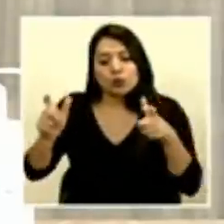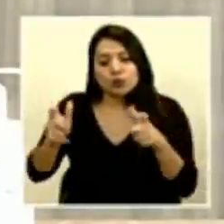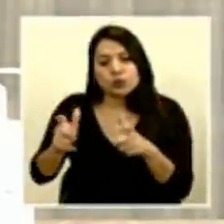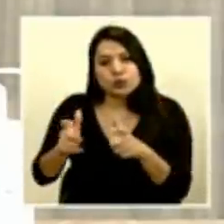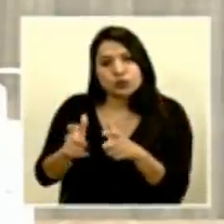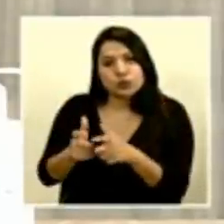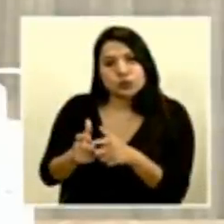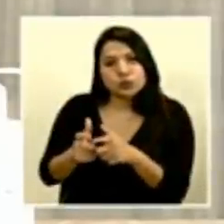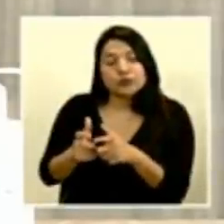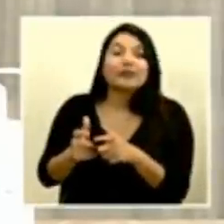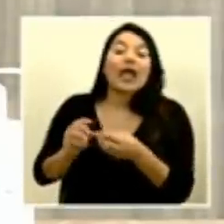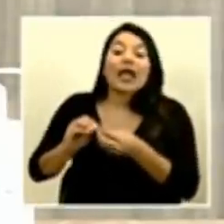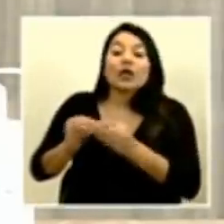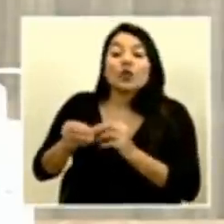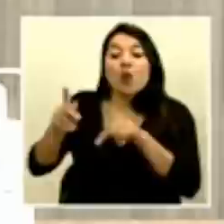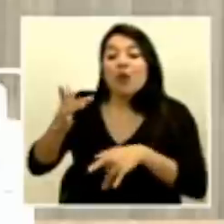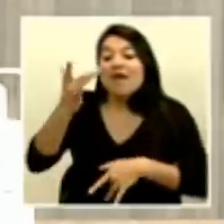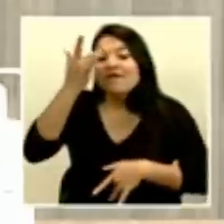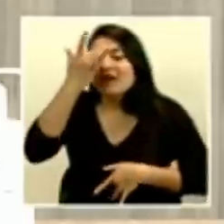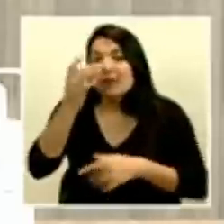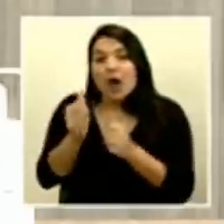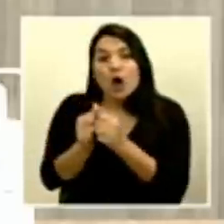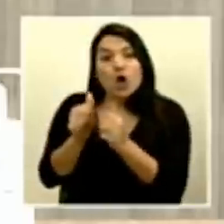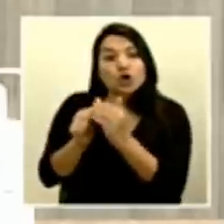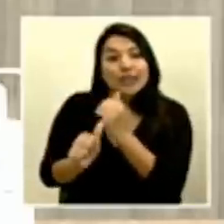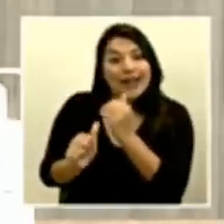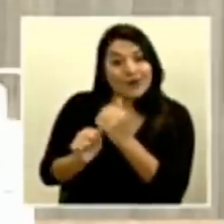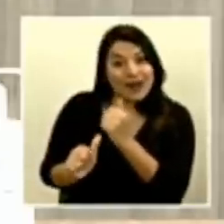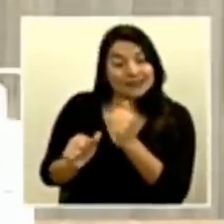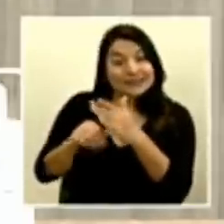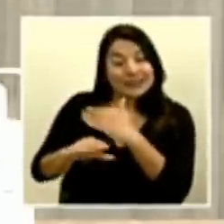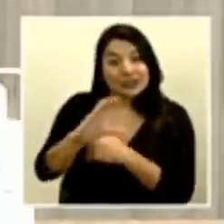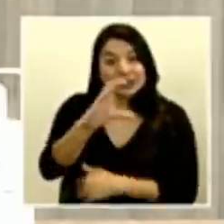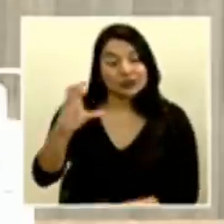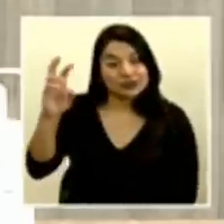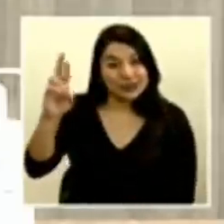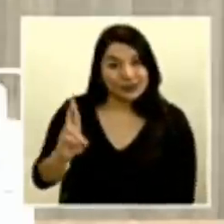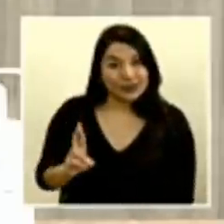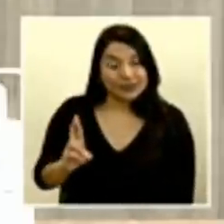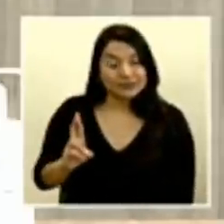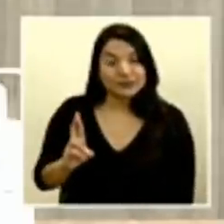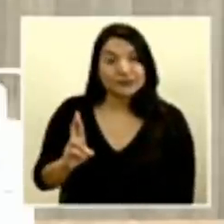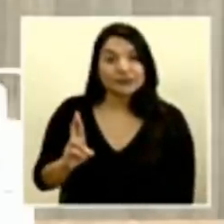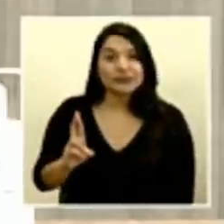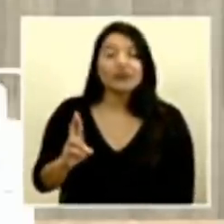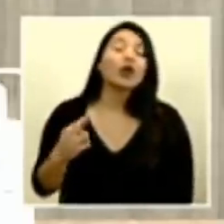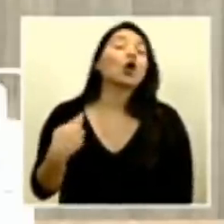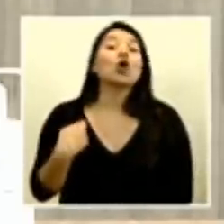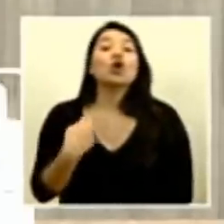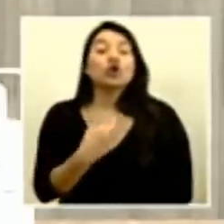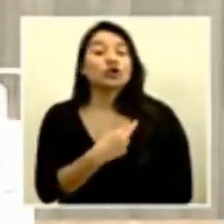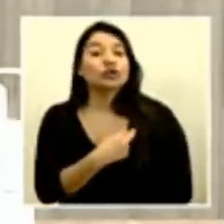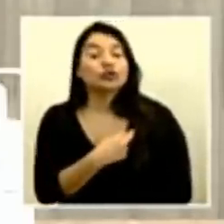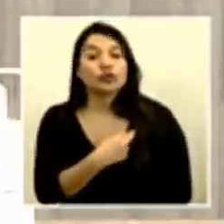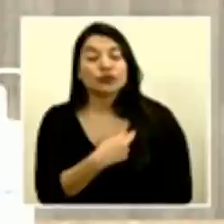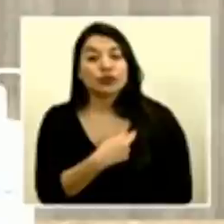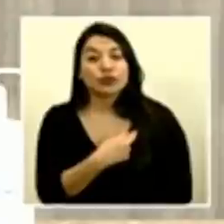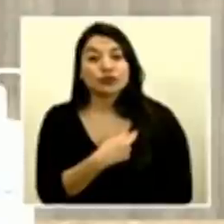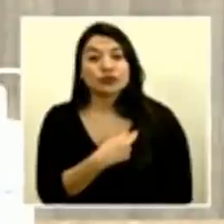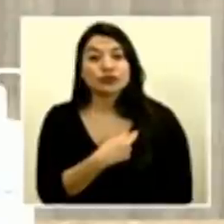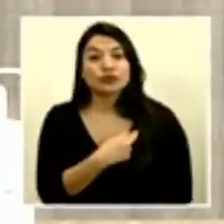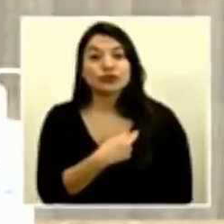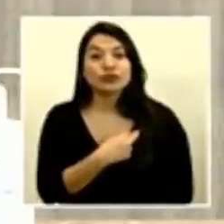cantidad de diarreas que se han reportado en el país. Nosotros dividimos el